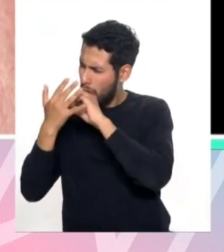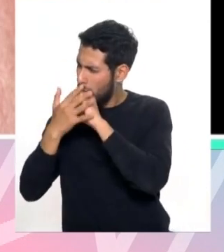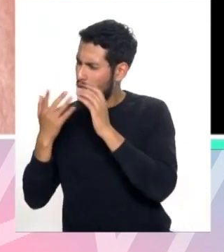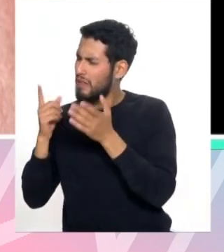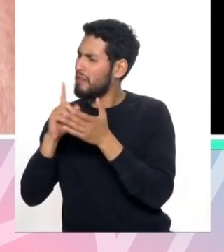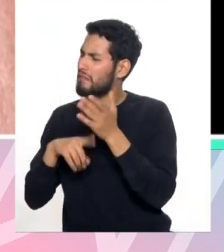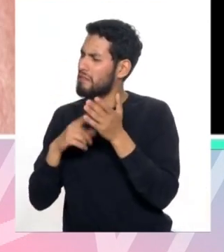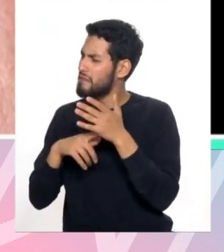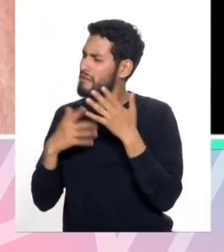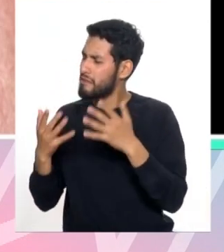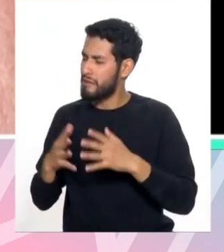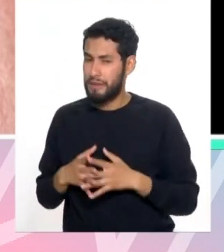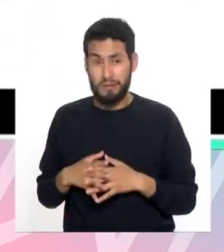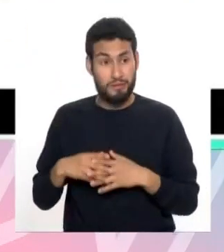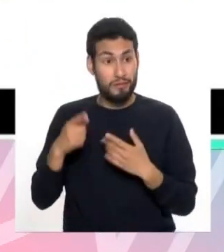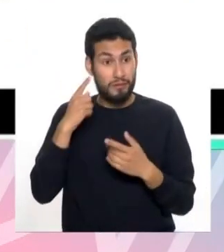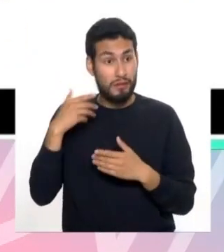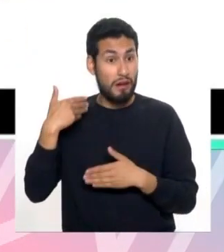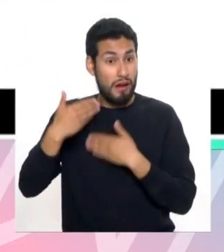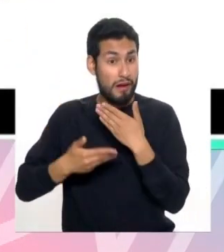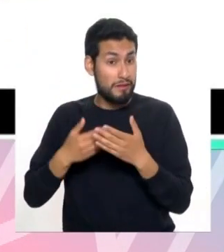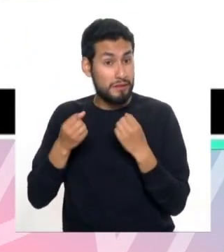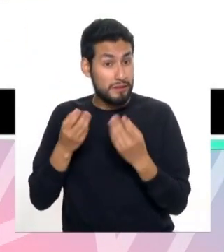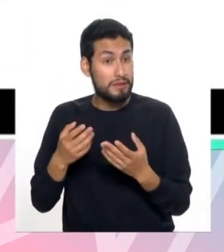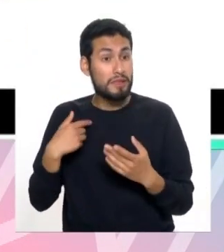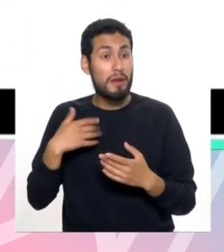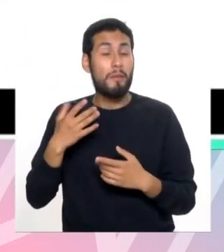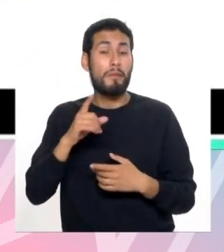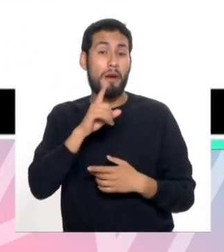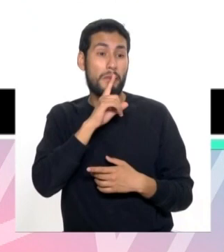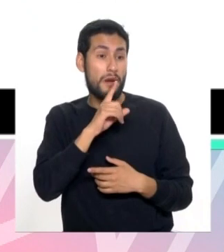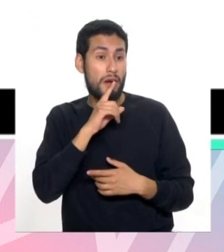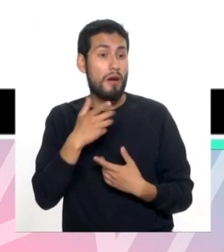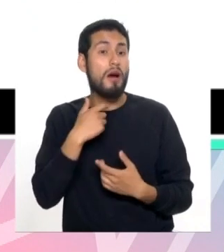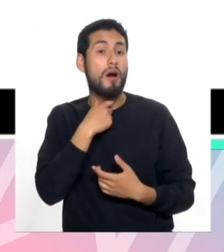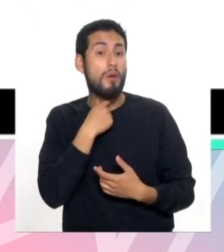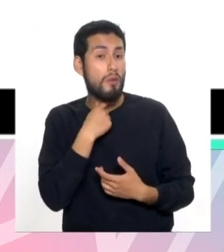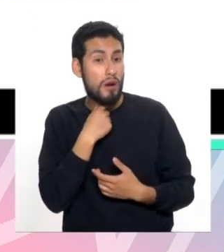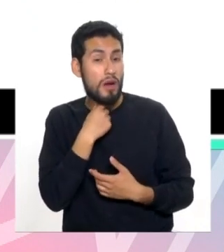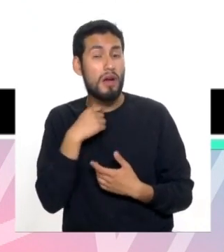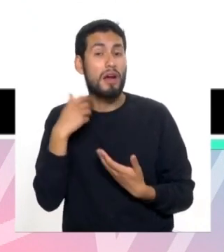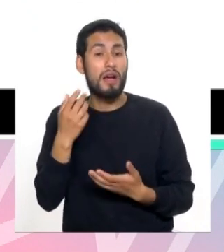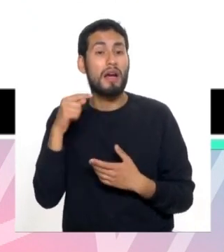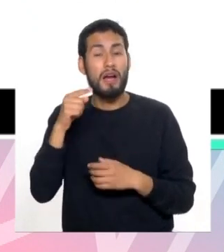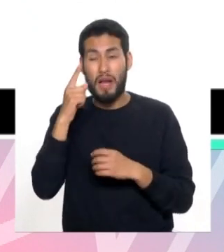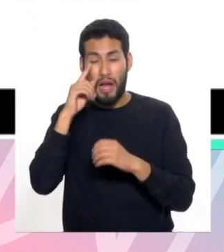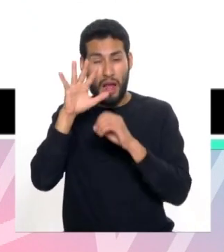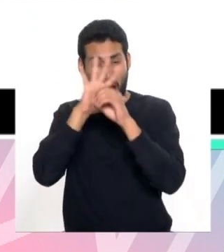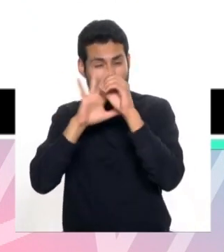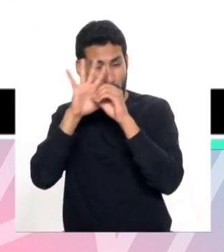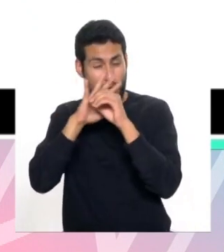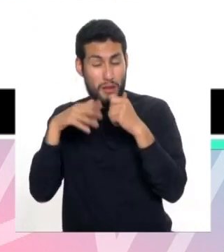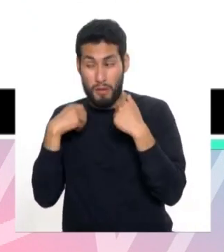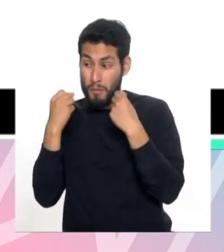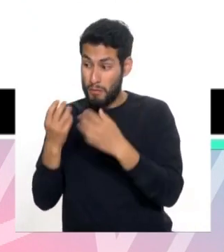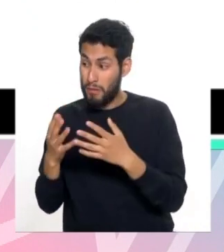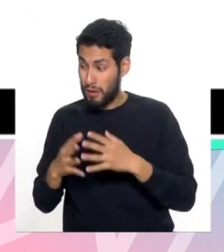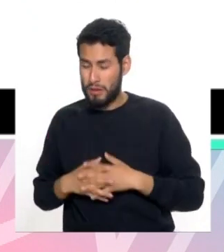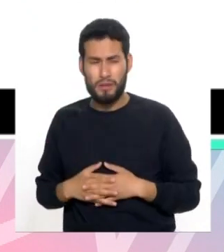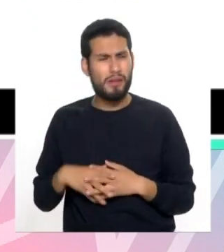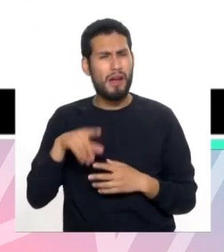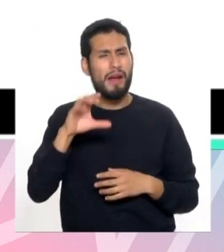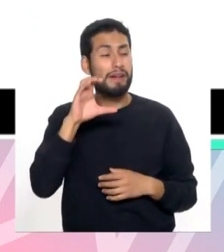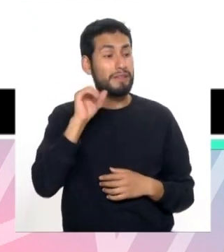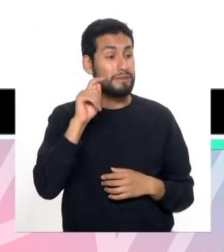¿A qué se debe esto? ¿Puede ser hereditario? Si mi papá, algún abuelito tiene catarata, ¿puede mi niño tener catarata? Las